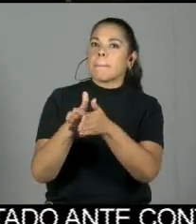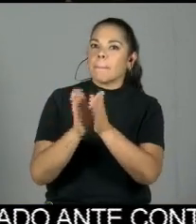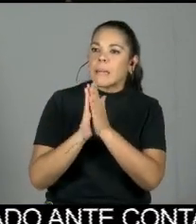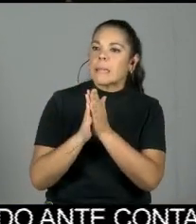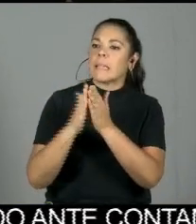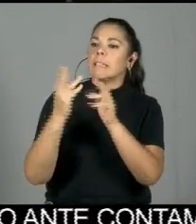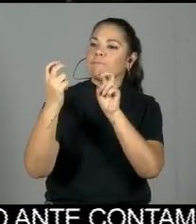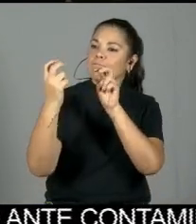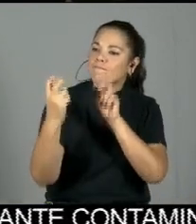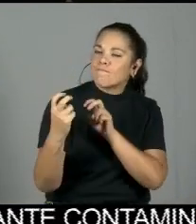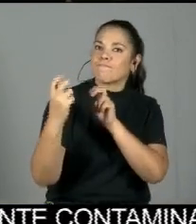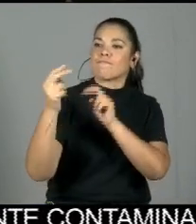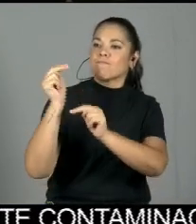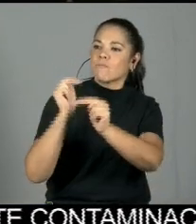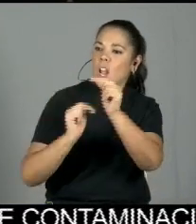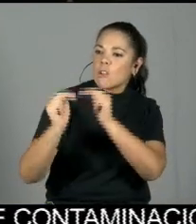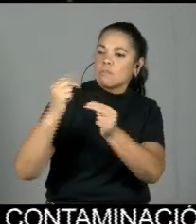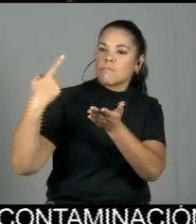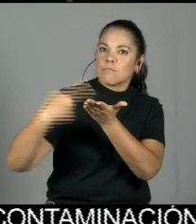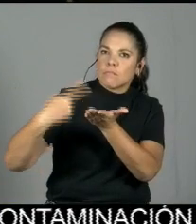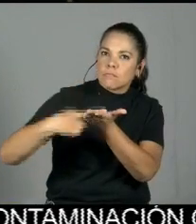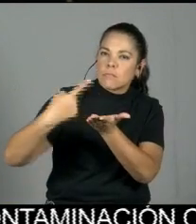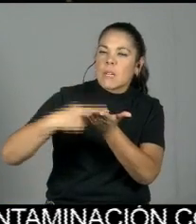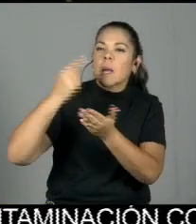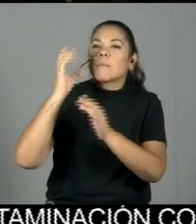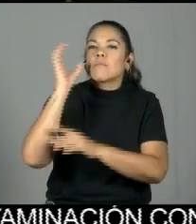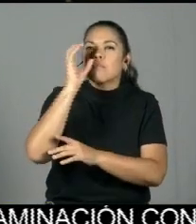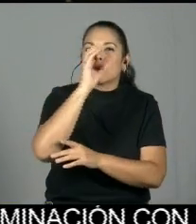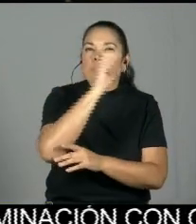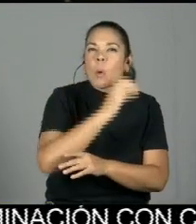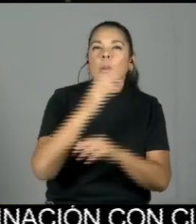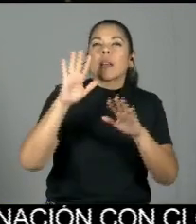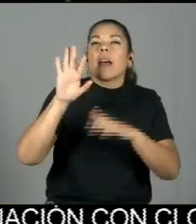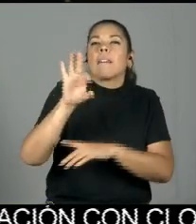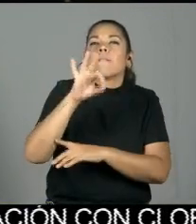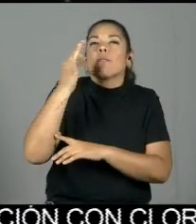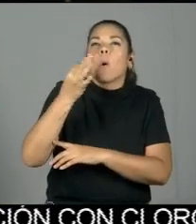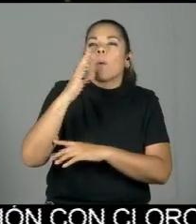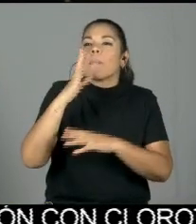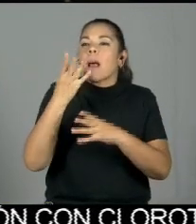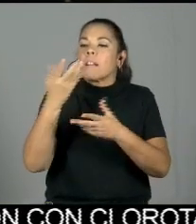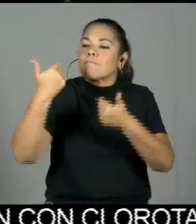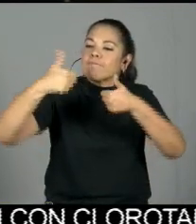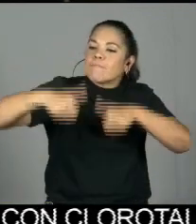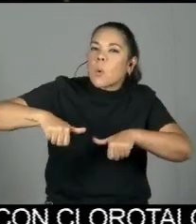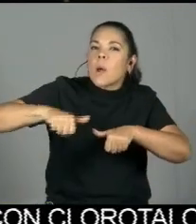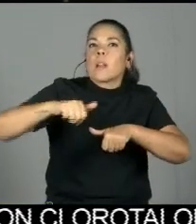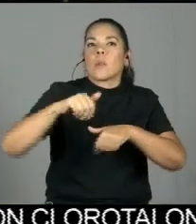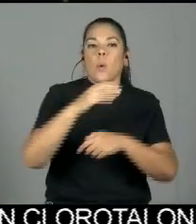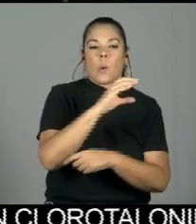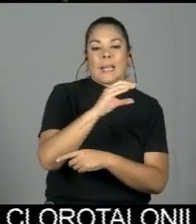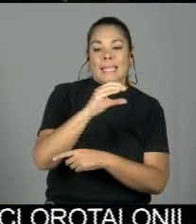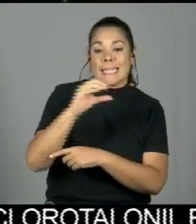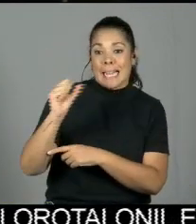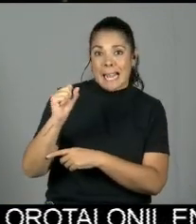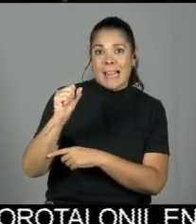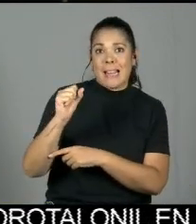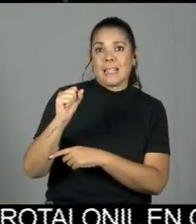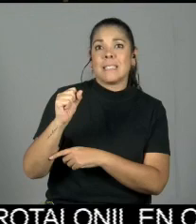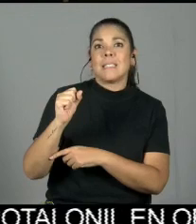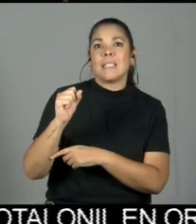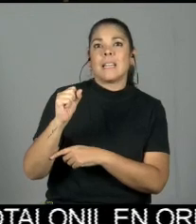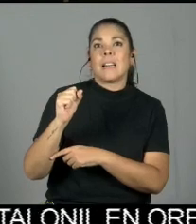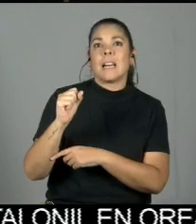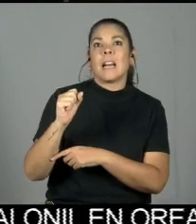para ver cuál es el mecanismo que pudiéramos llegar a un acuerdo en que la Caja, y esto es nuestra demanda, quede